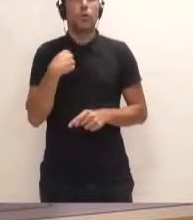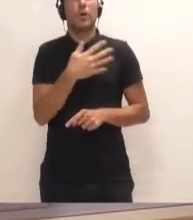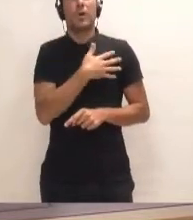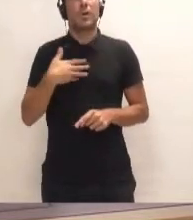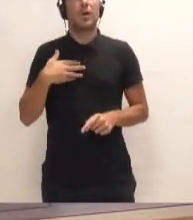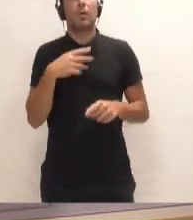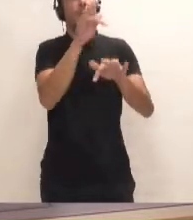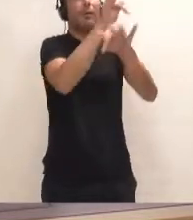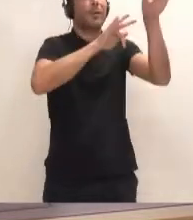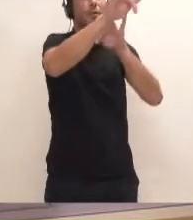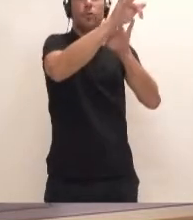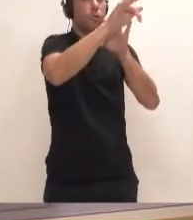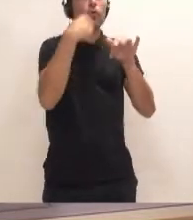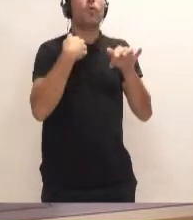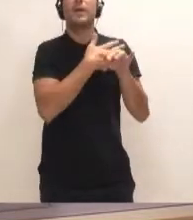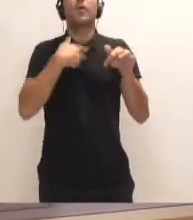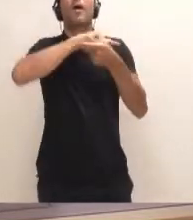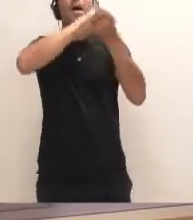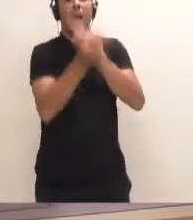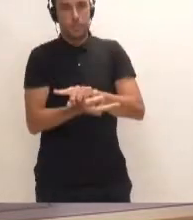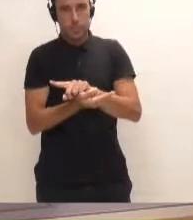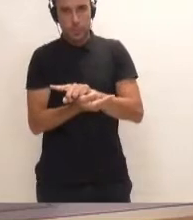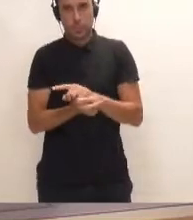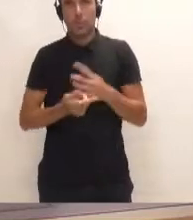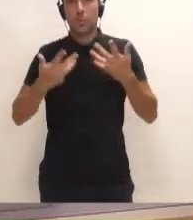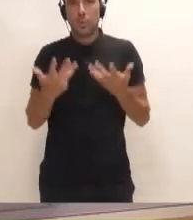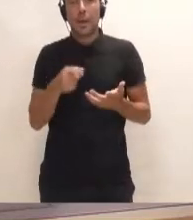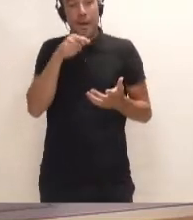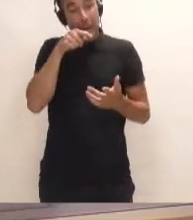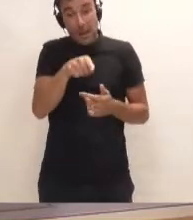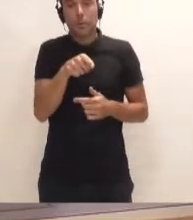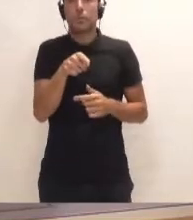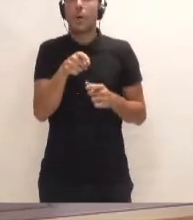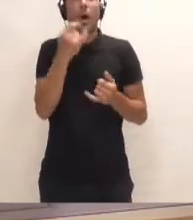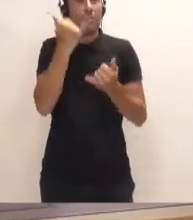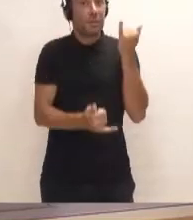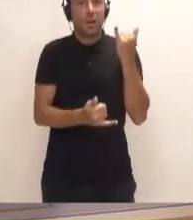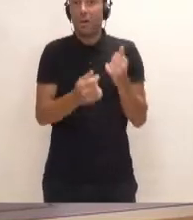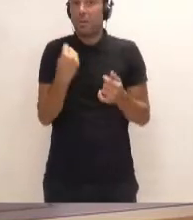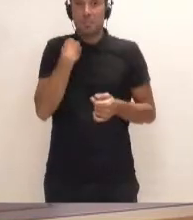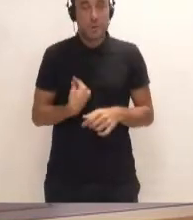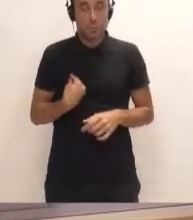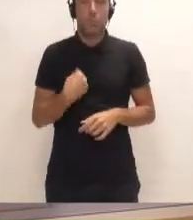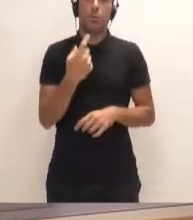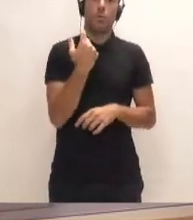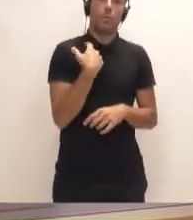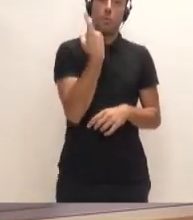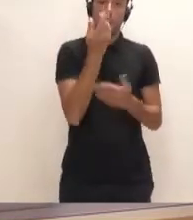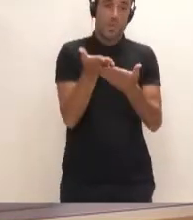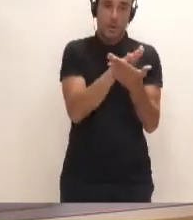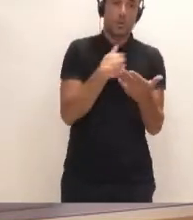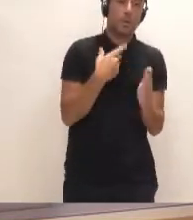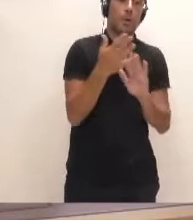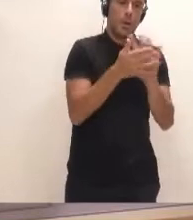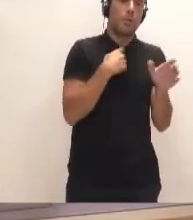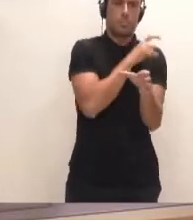recambio, queríamos un cambio. Y desde luego, esto va otra vez de lo mismo. Por un lado, decimos que nos vamos a sumar